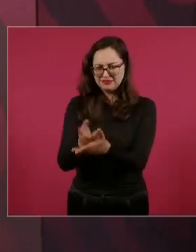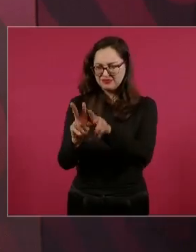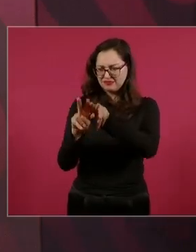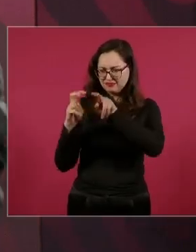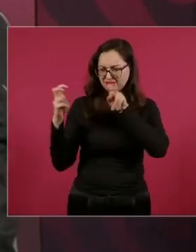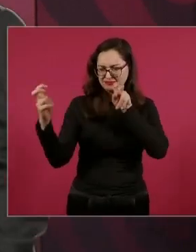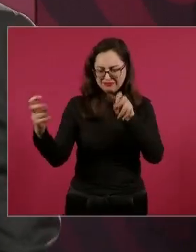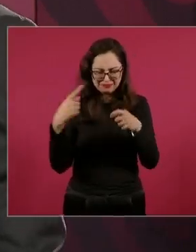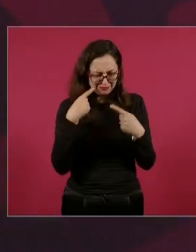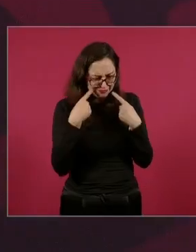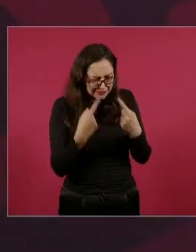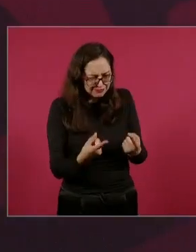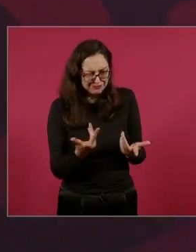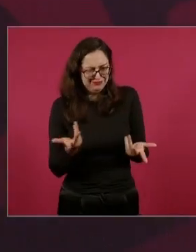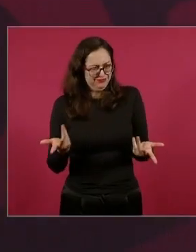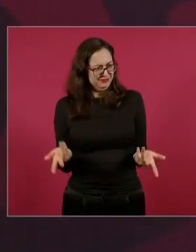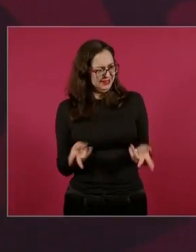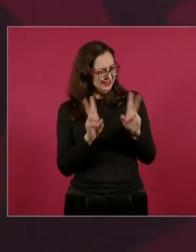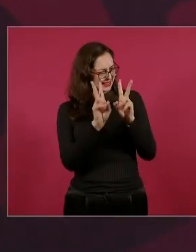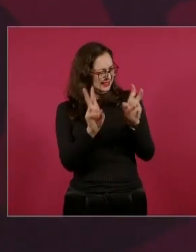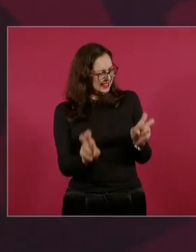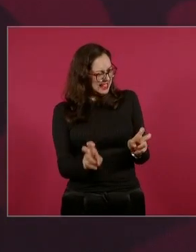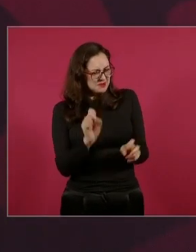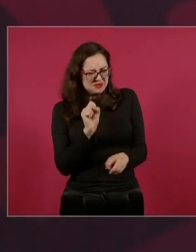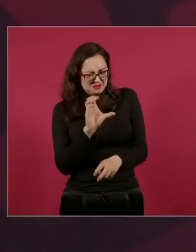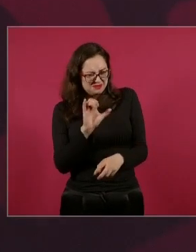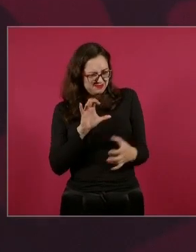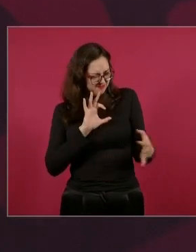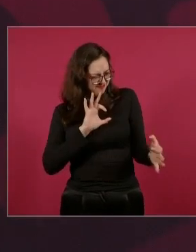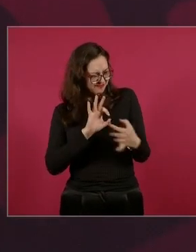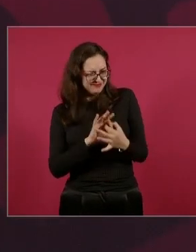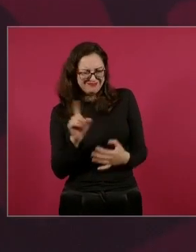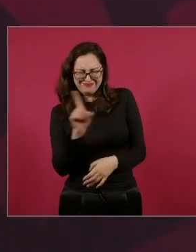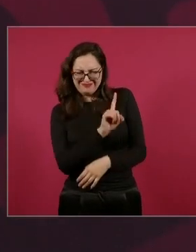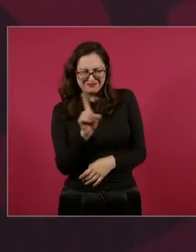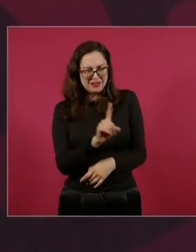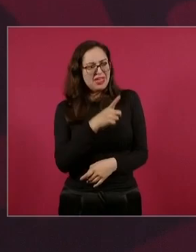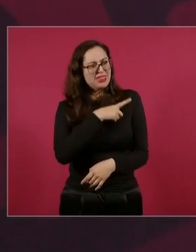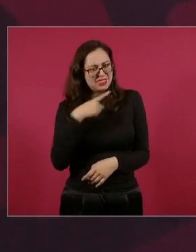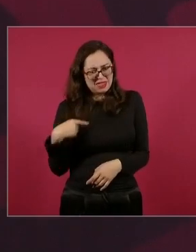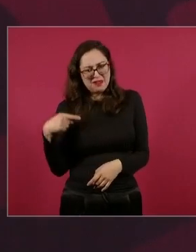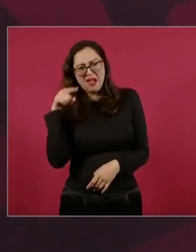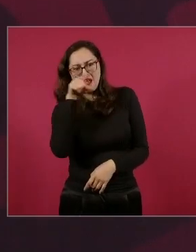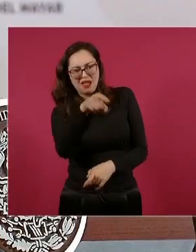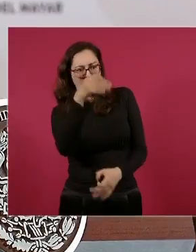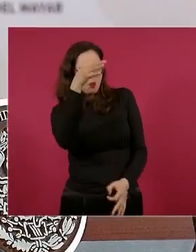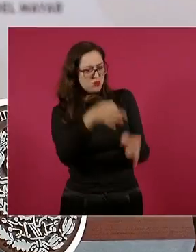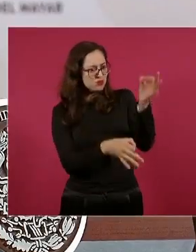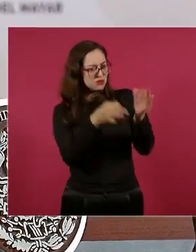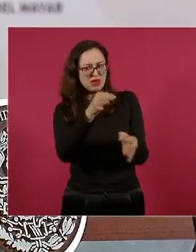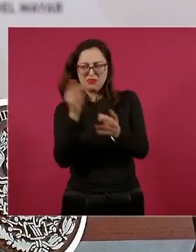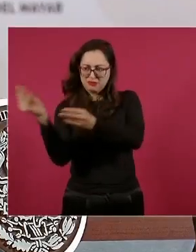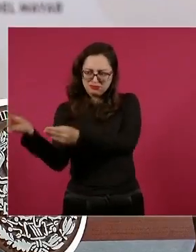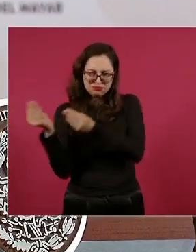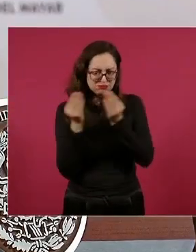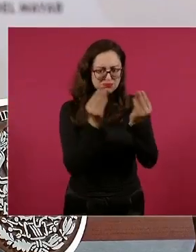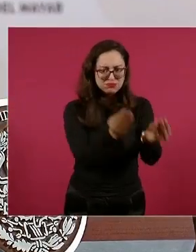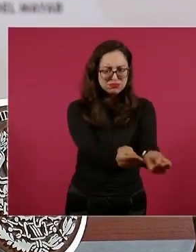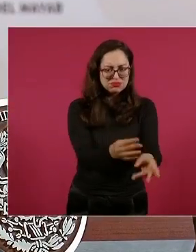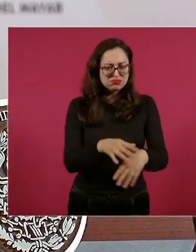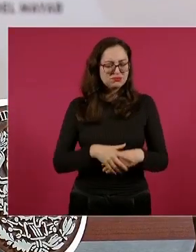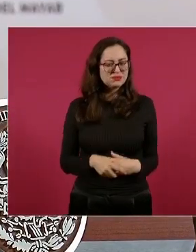al juzgado, al tribunal.